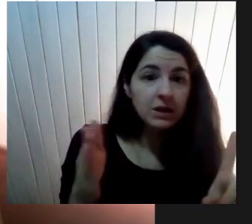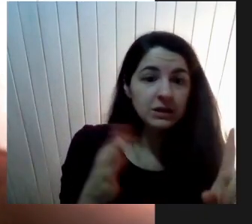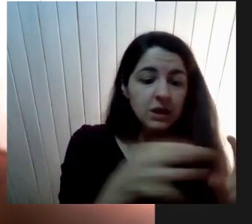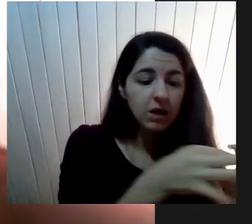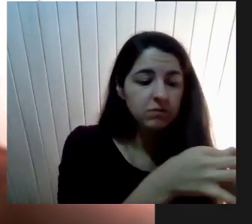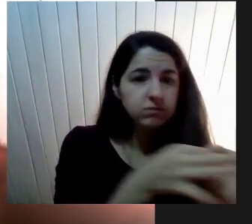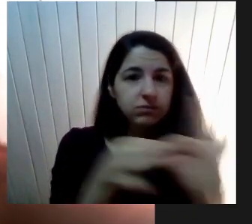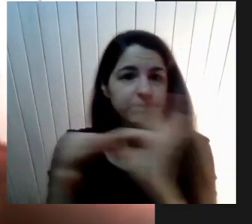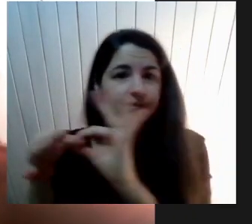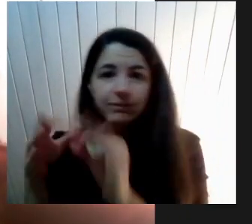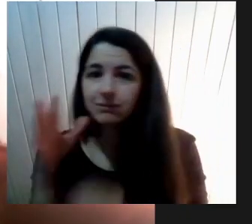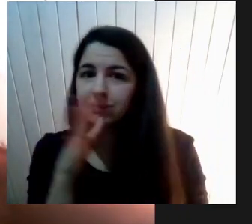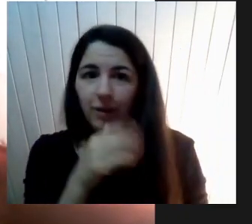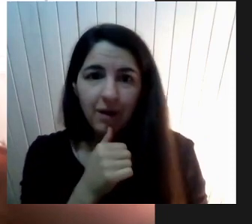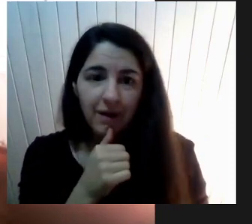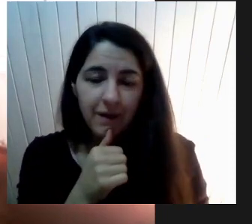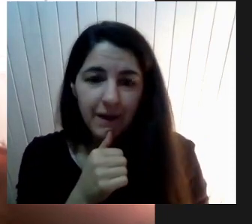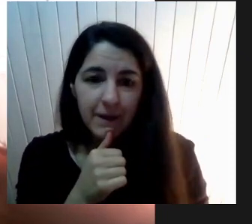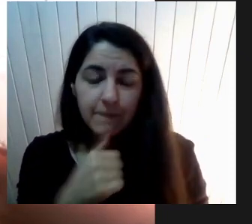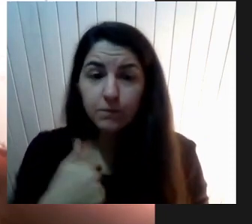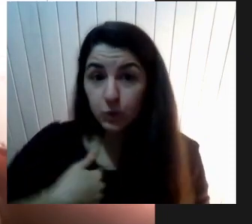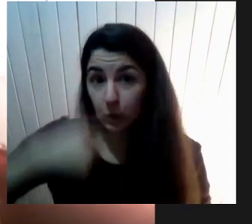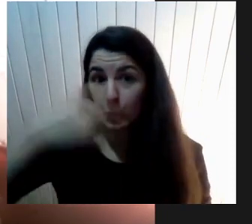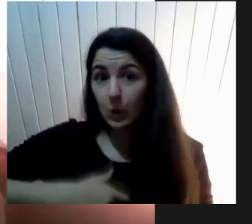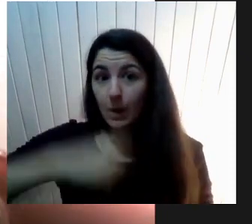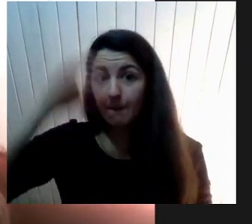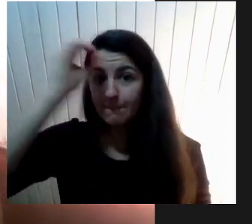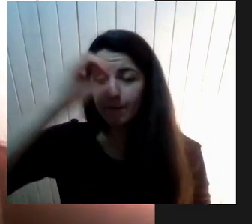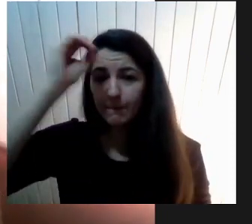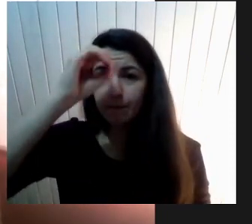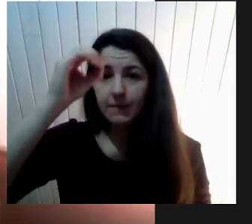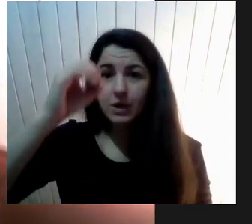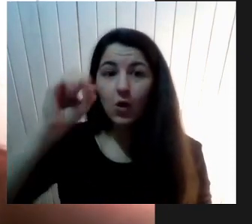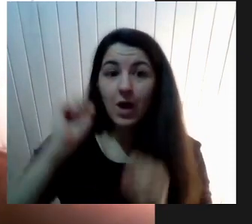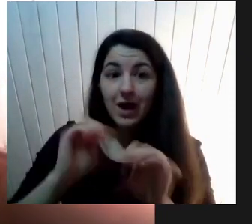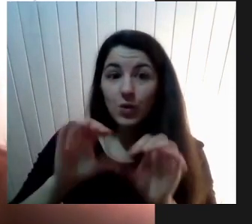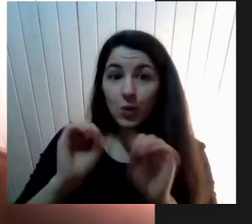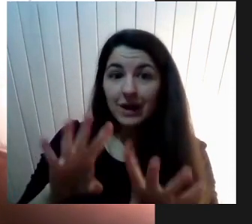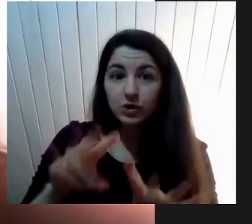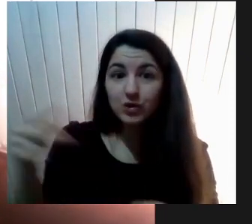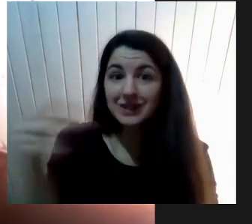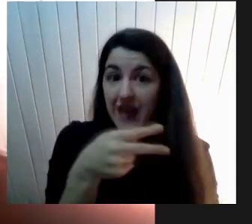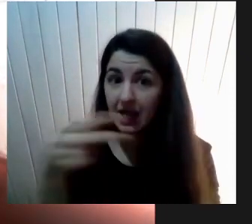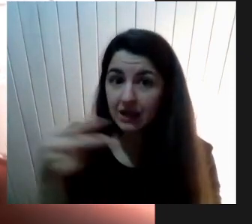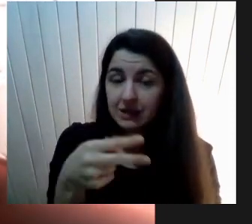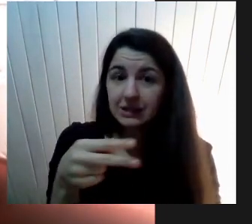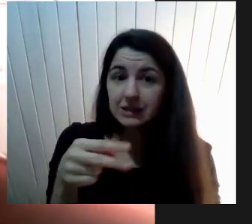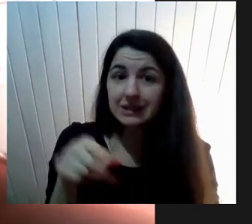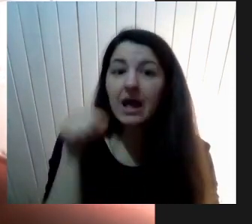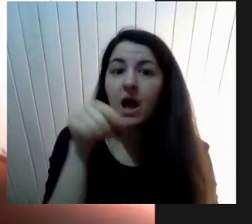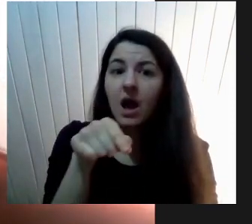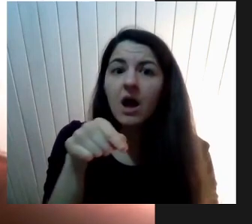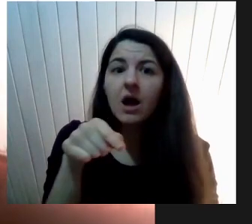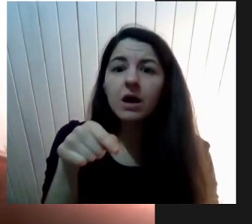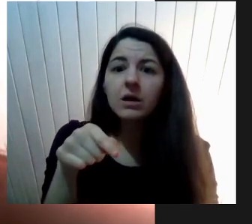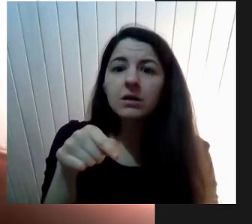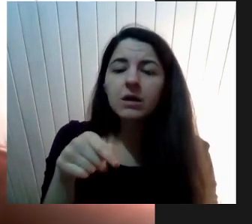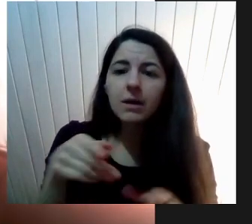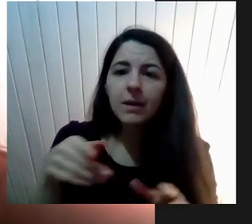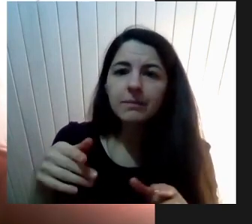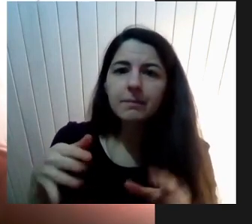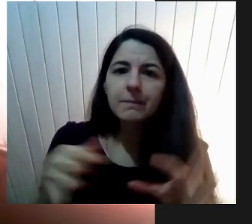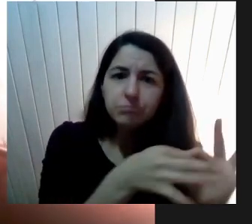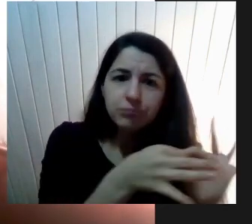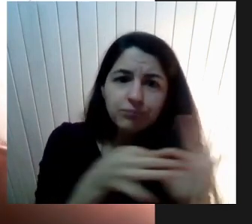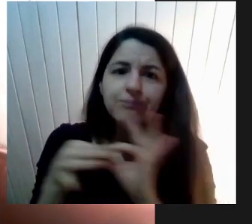Personalmente Pienso que La educación No sexista O la educación Sexista Es parte De ese continuo Que habla La red chilena